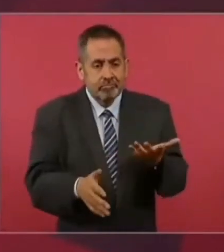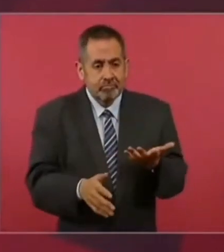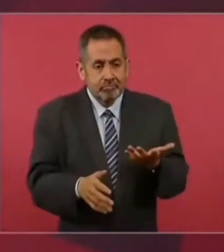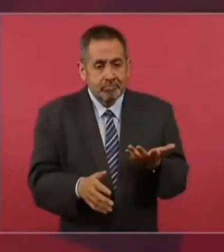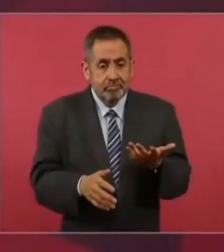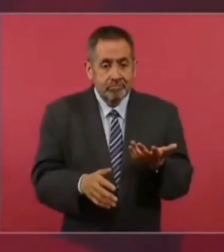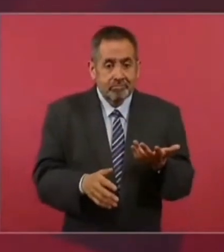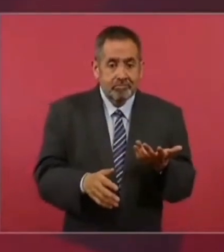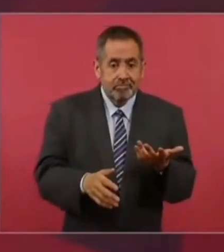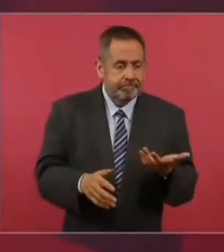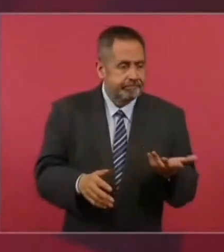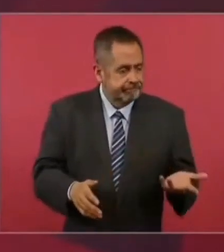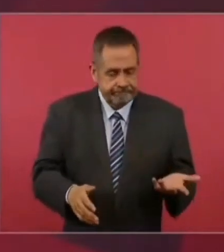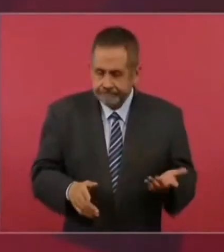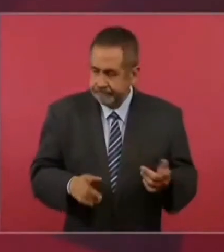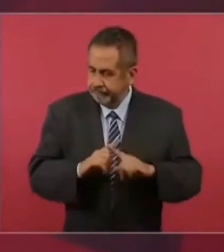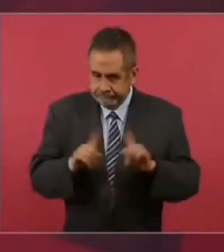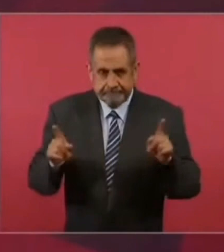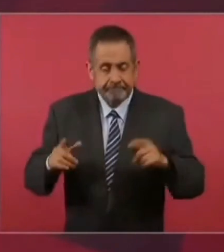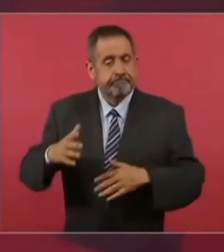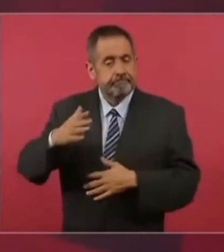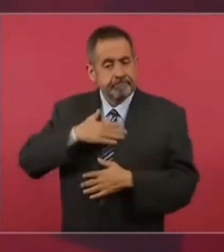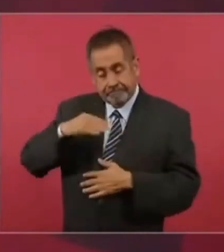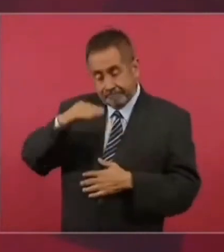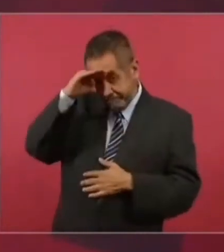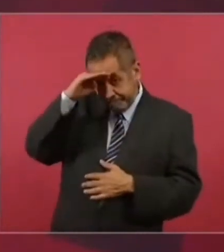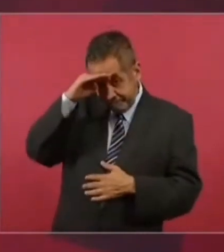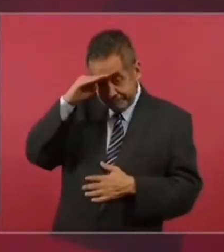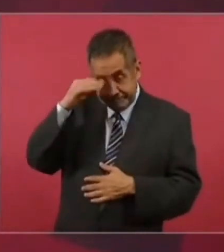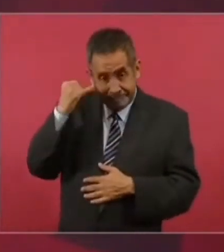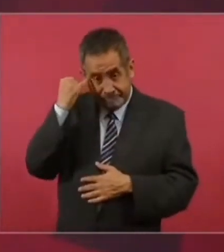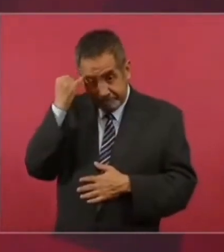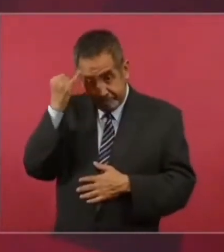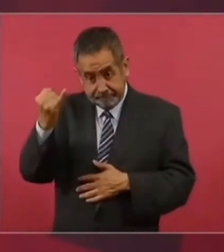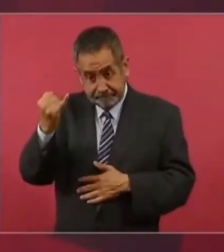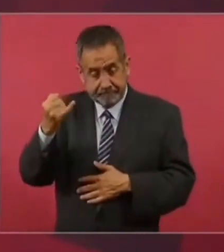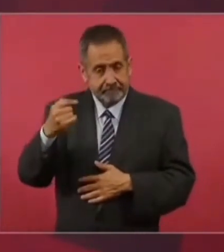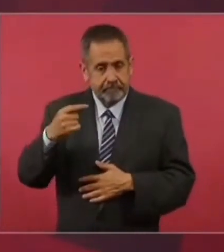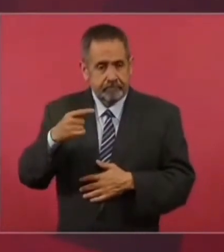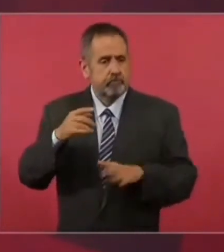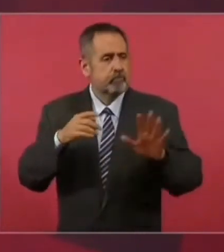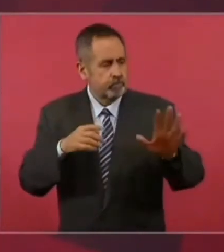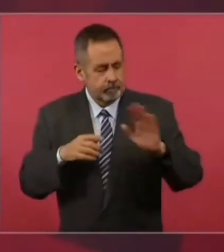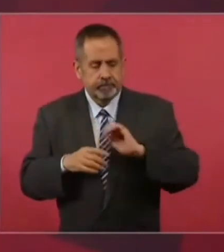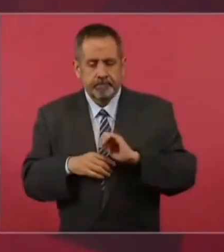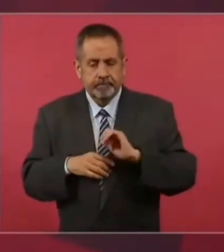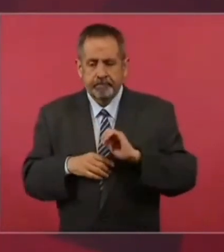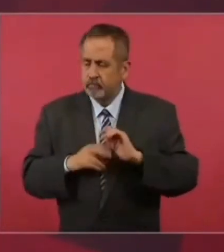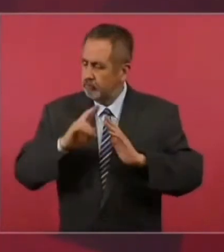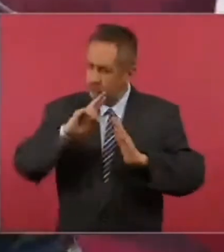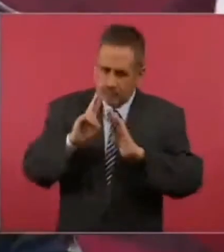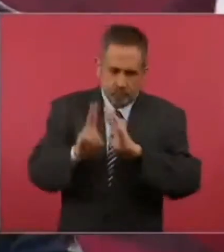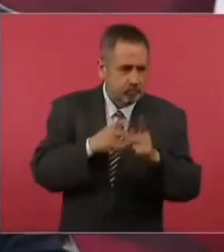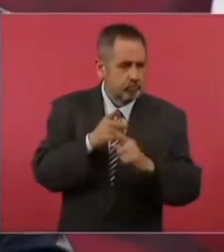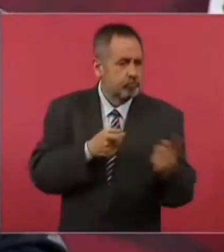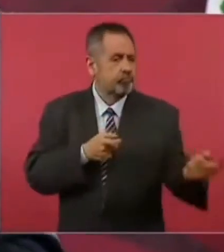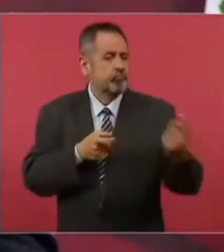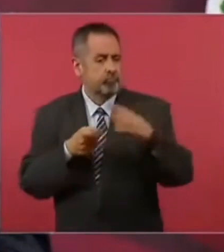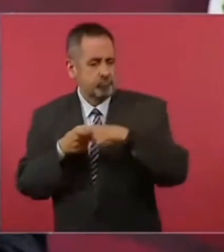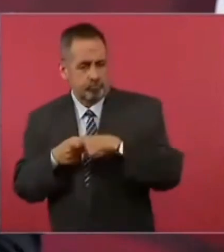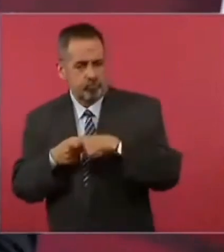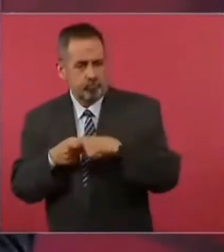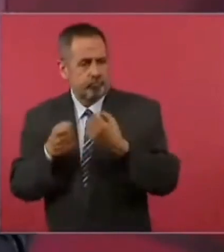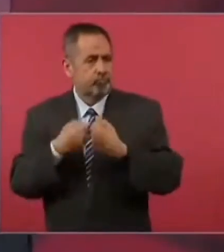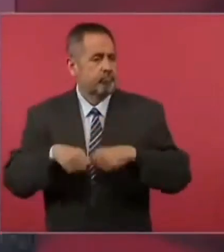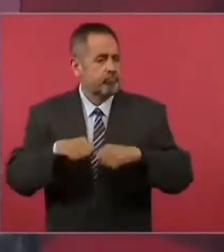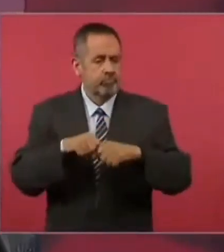Entonces, nosotros lo que planteamos fue que vamos a federalizar el sistema de